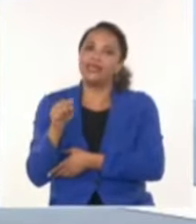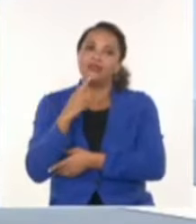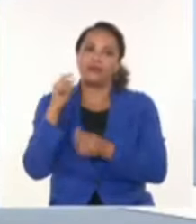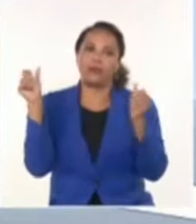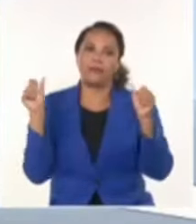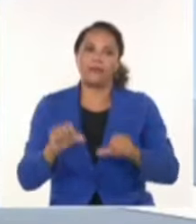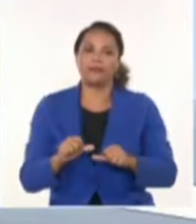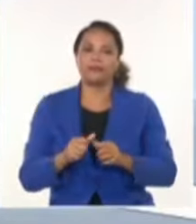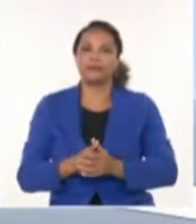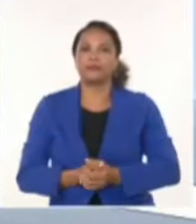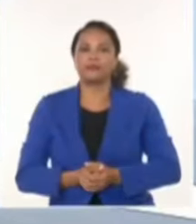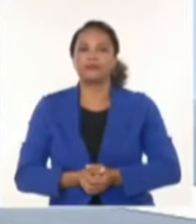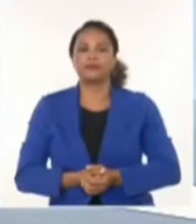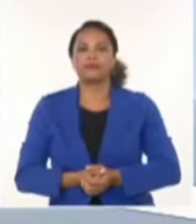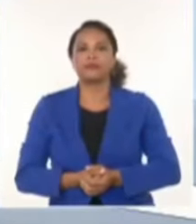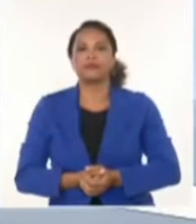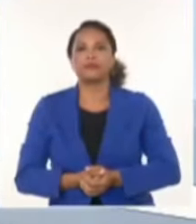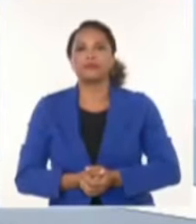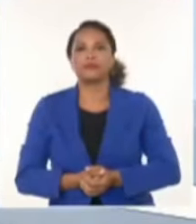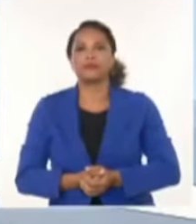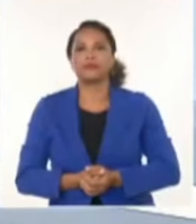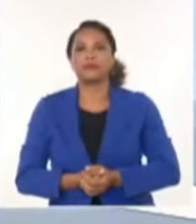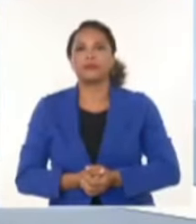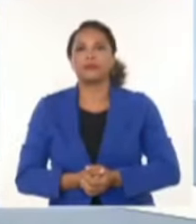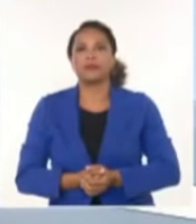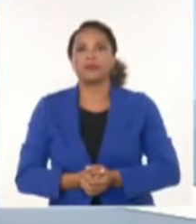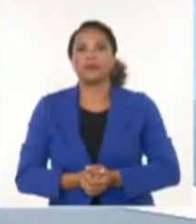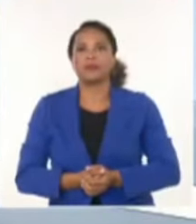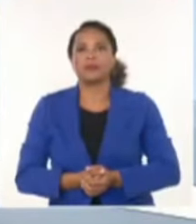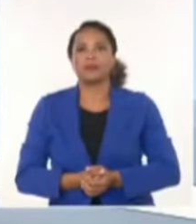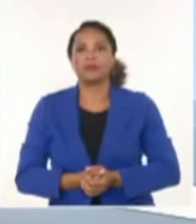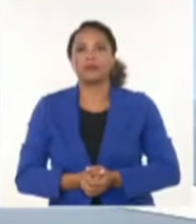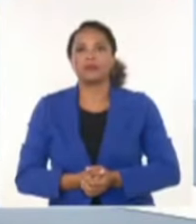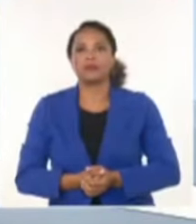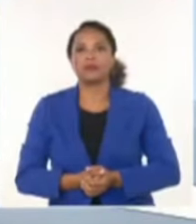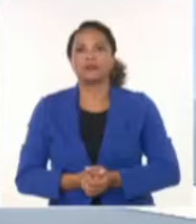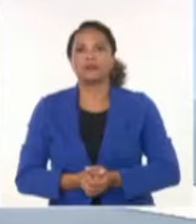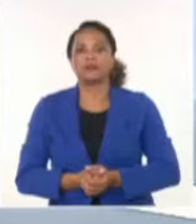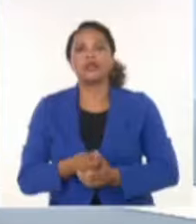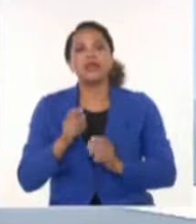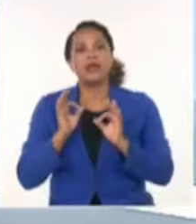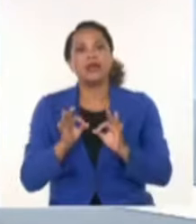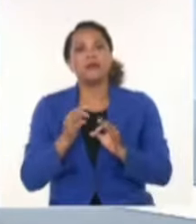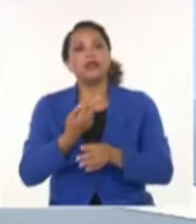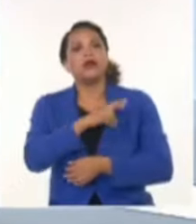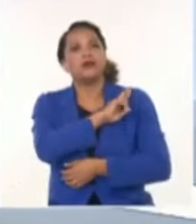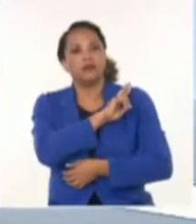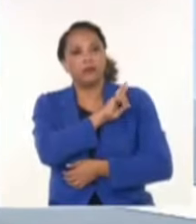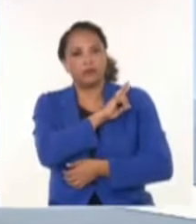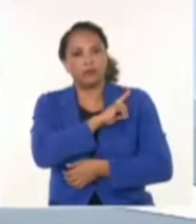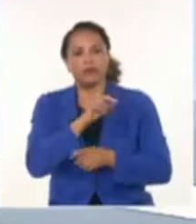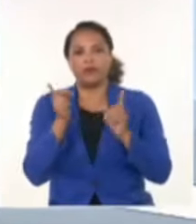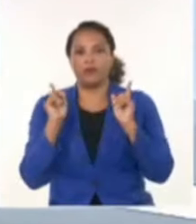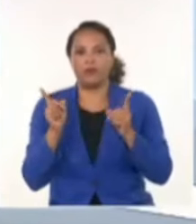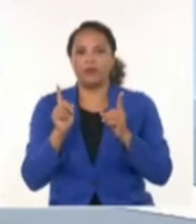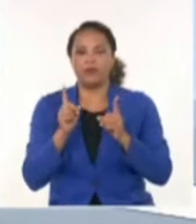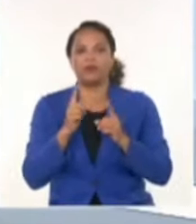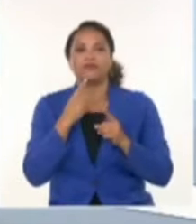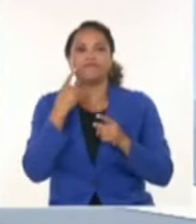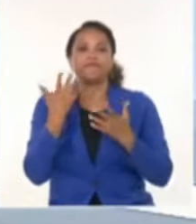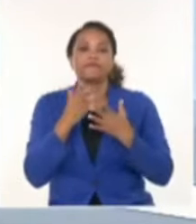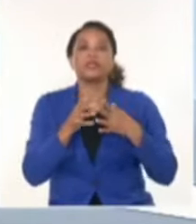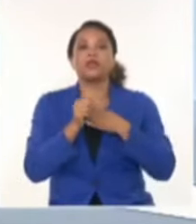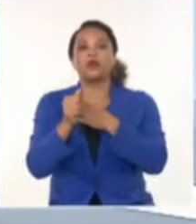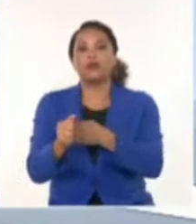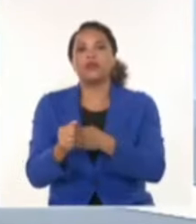es inadmisible, sobre todo porque hay poco de espontaneidad en eso. Y sí, hay responsabilidad política en los líderes que incitan